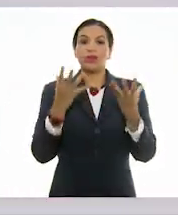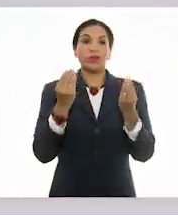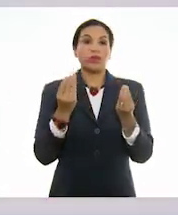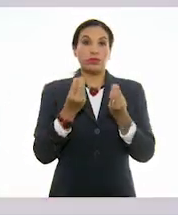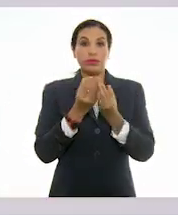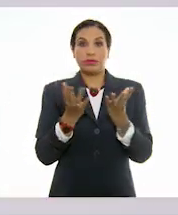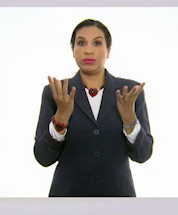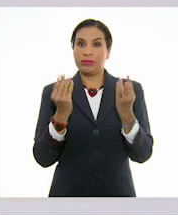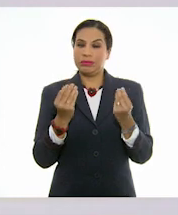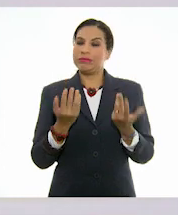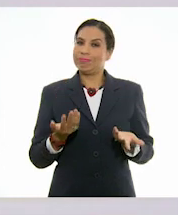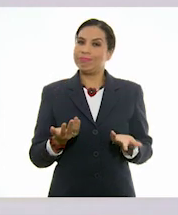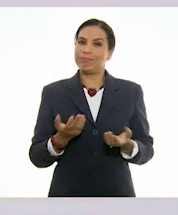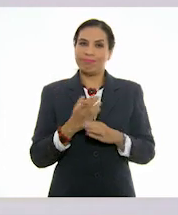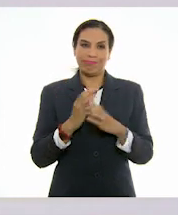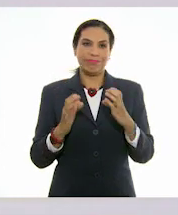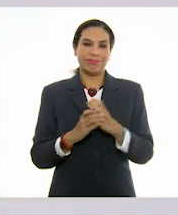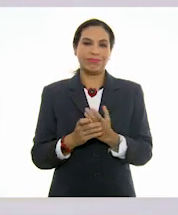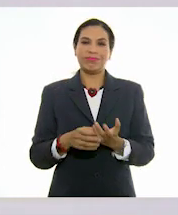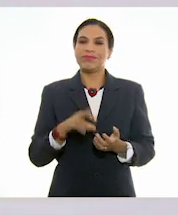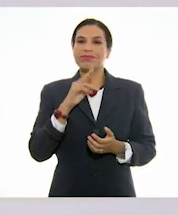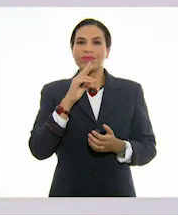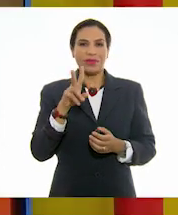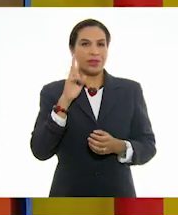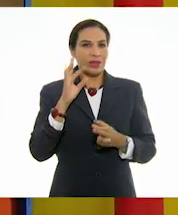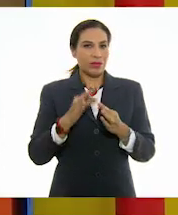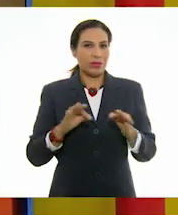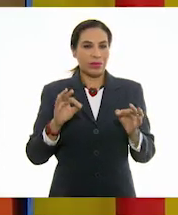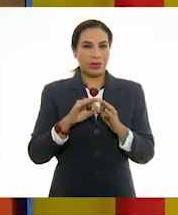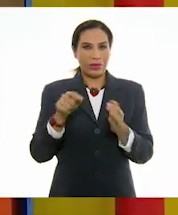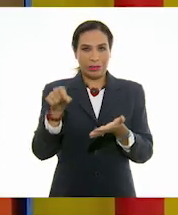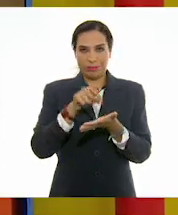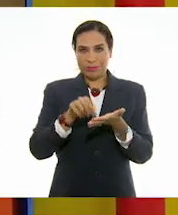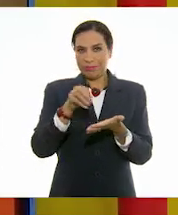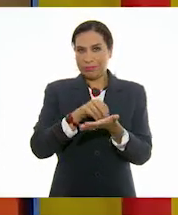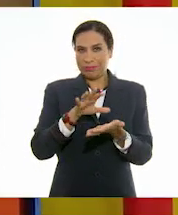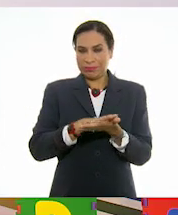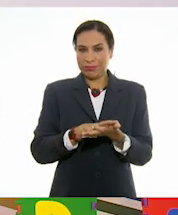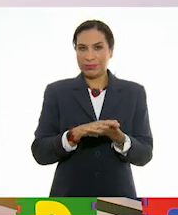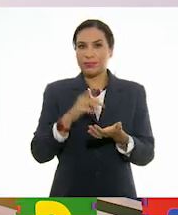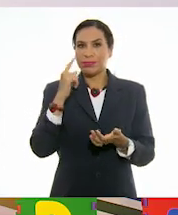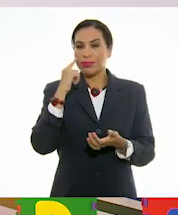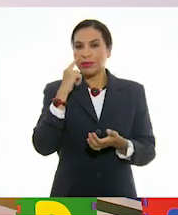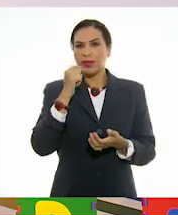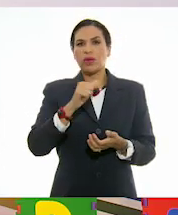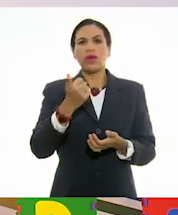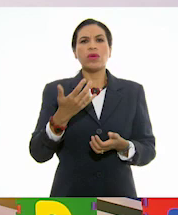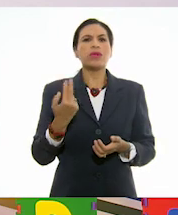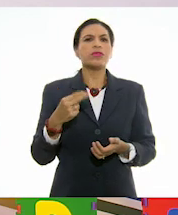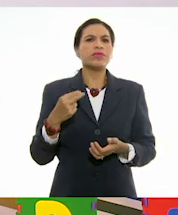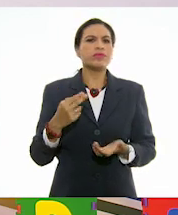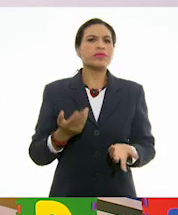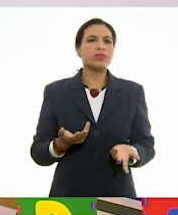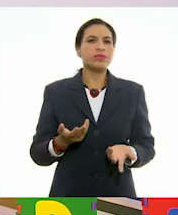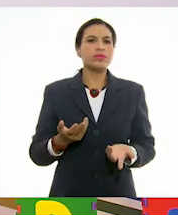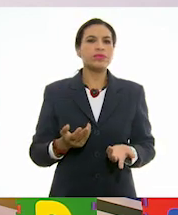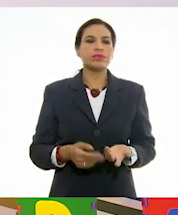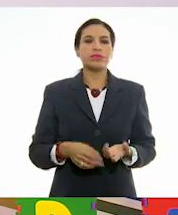elementos, Sí, eso te a decir, son muchos. No te preocupes. Por eso es importante tener la libreta. Mira, tenemos otro que se llama...